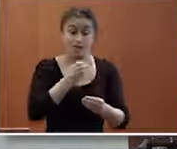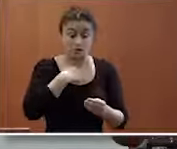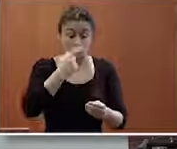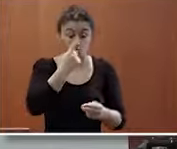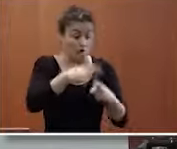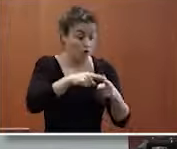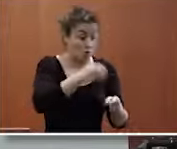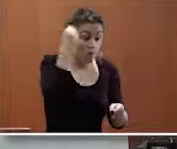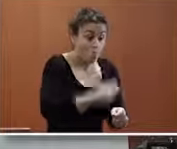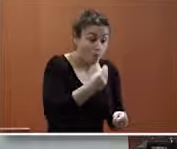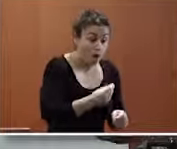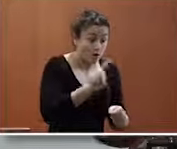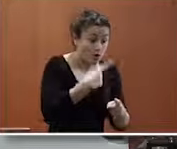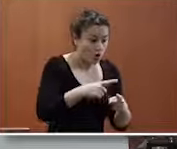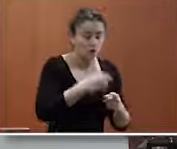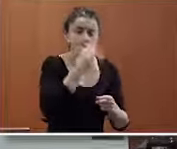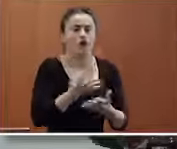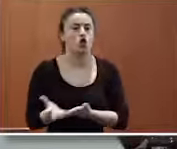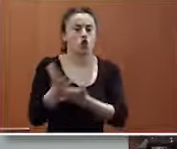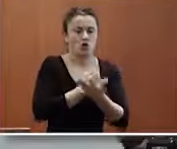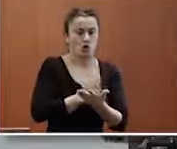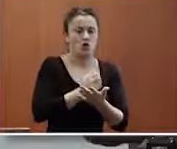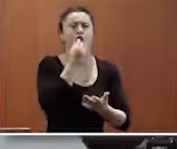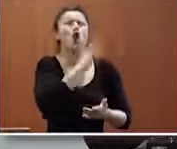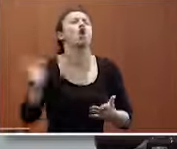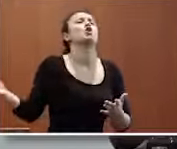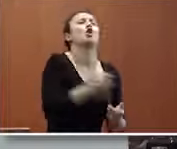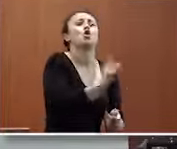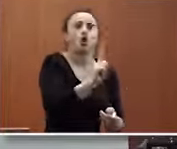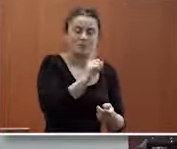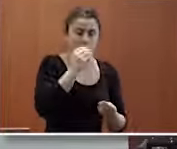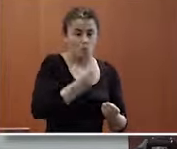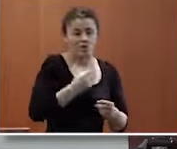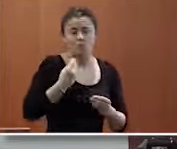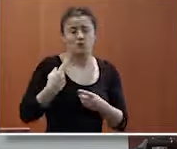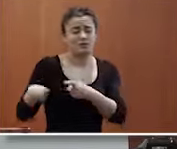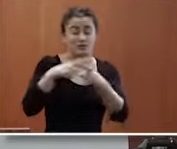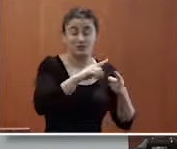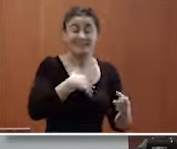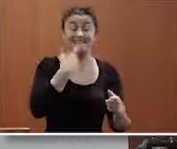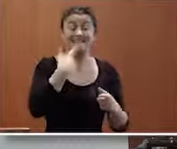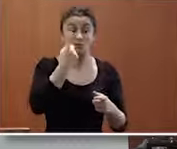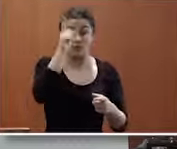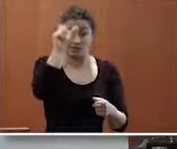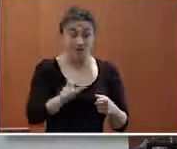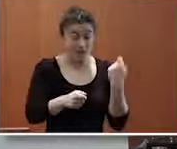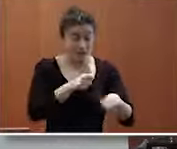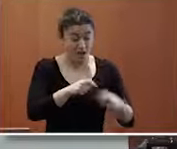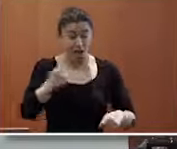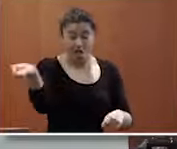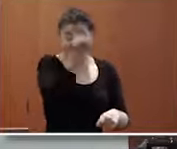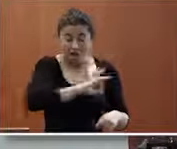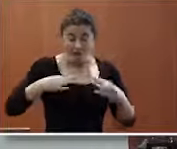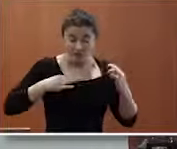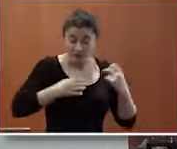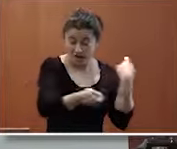suele ser bastante bueno en todo a lo mejor no es el mejor en todo pero suele ser bastante bueno en todo y por lo tanto quien sabe vender mucha ropa y muy bien